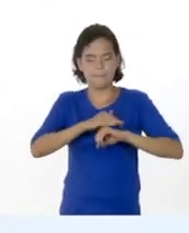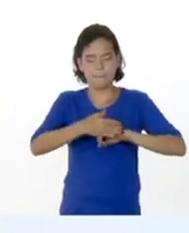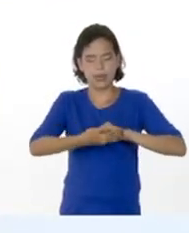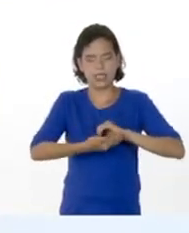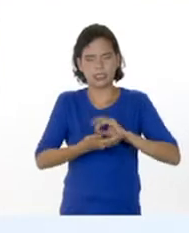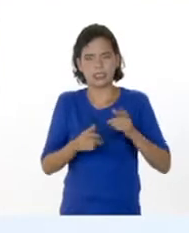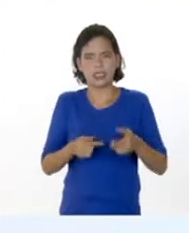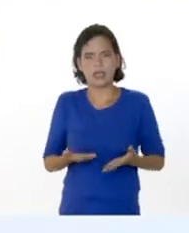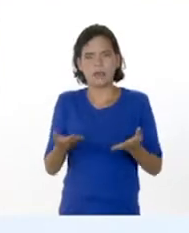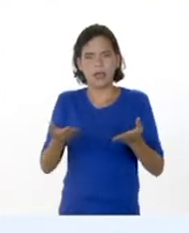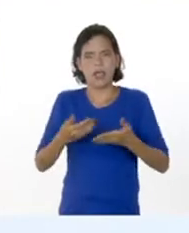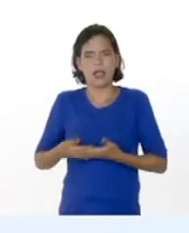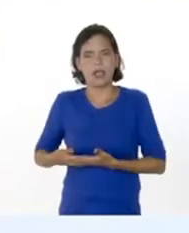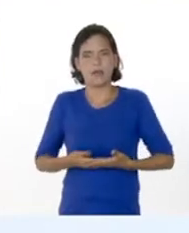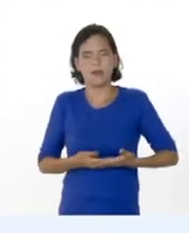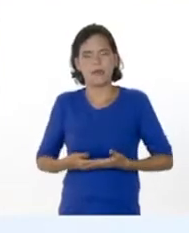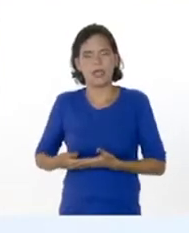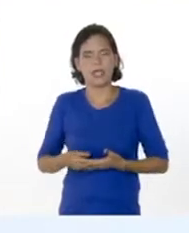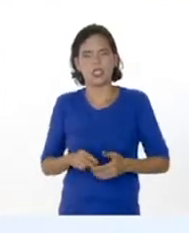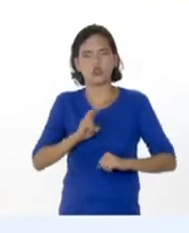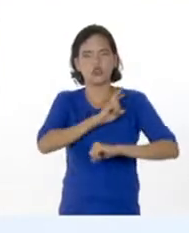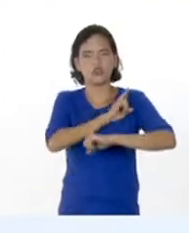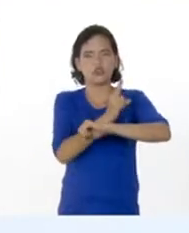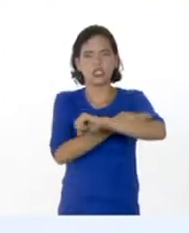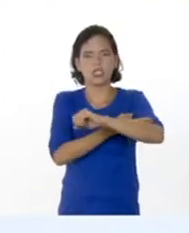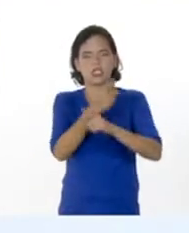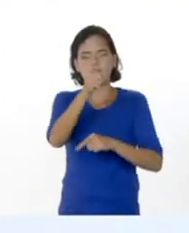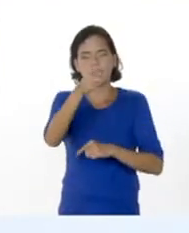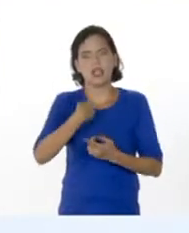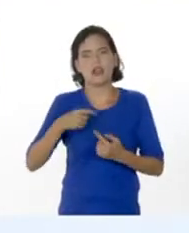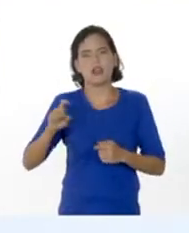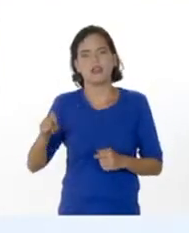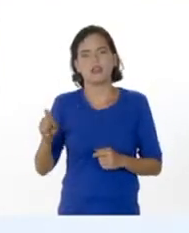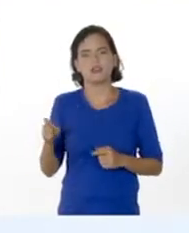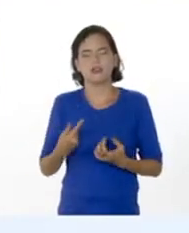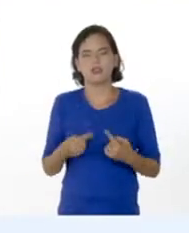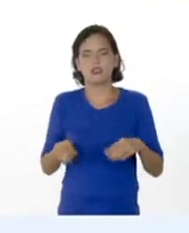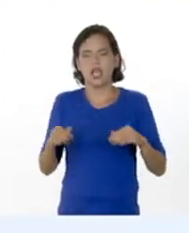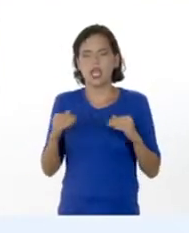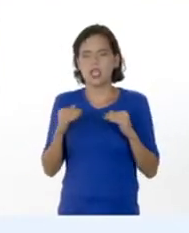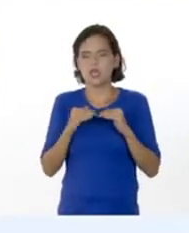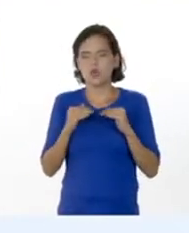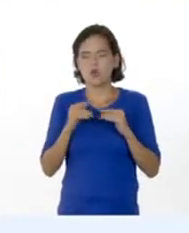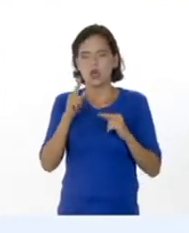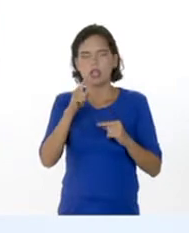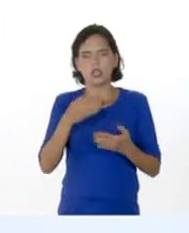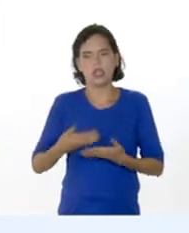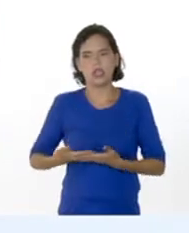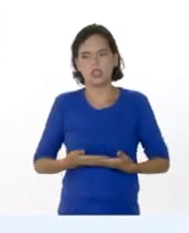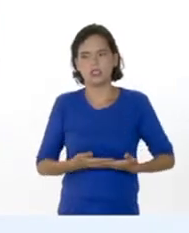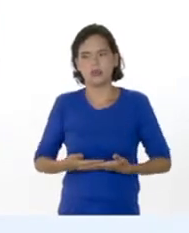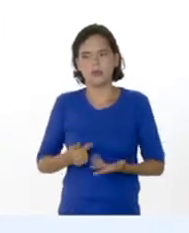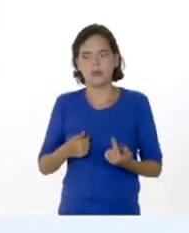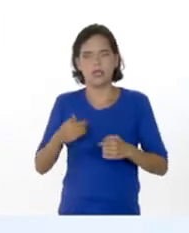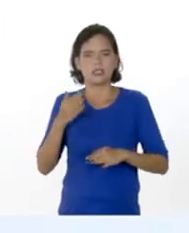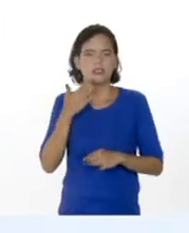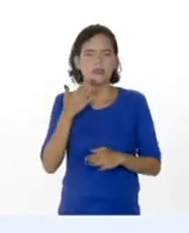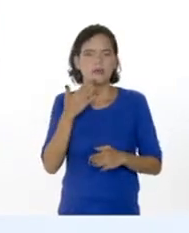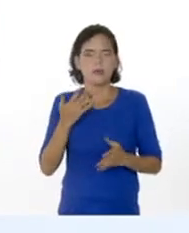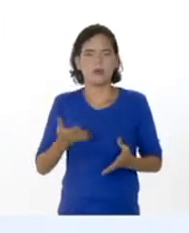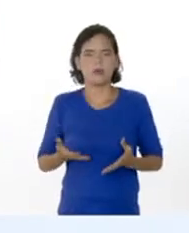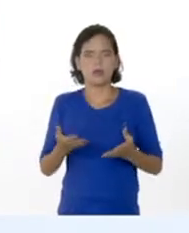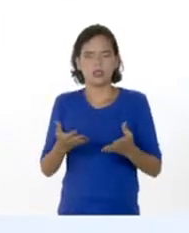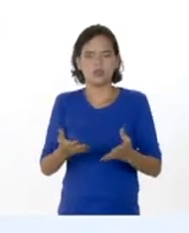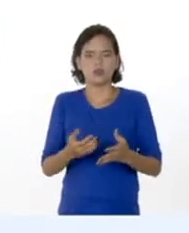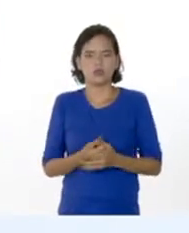va a dar al niño esos nutrientes que él va a necesitar. Igualmente, de ese bebé hacia la madre va a soltar los